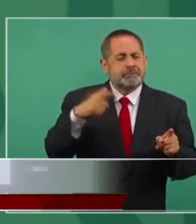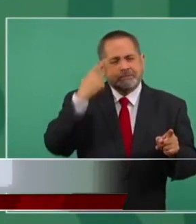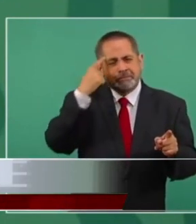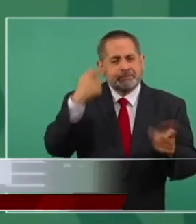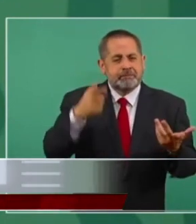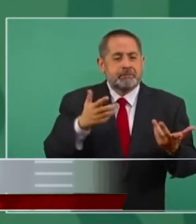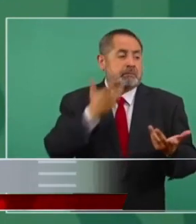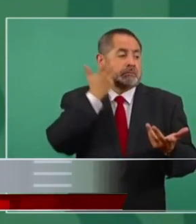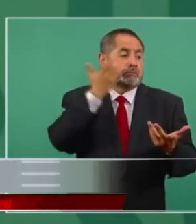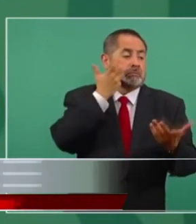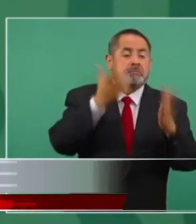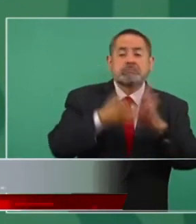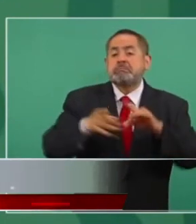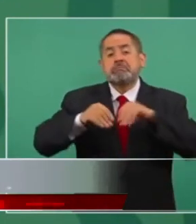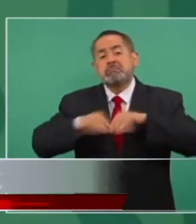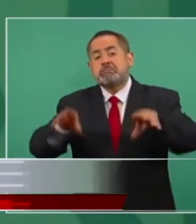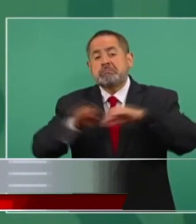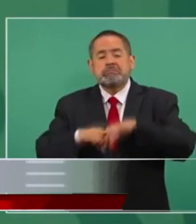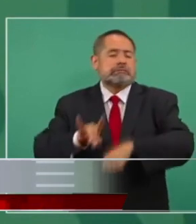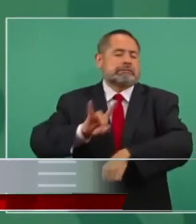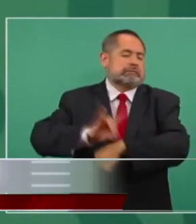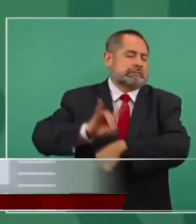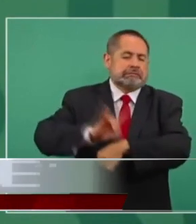el mensaje la idea